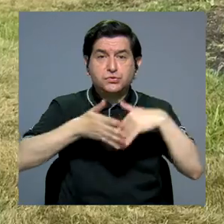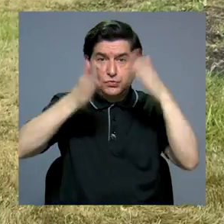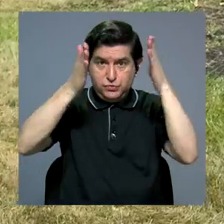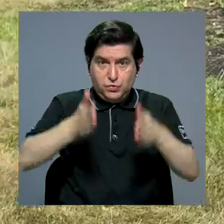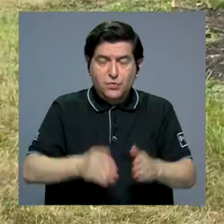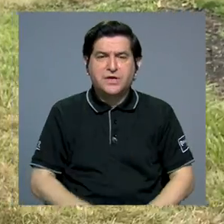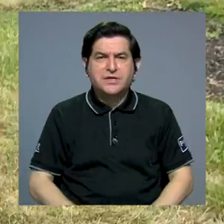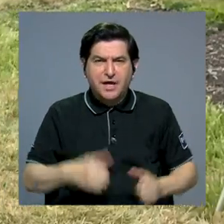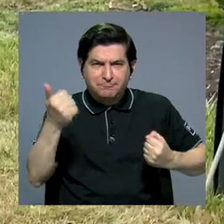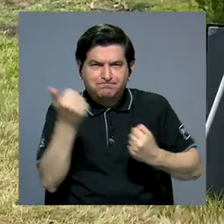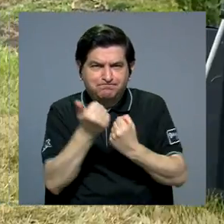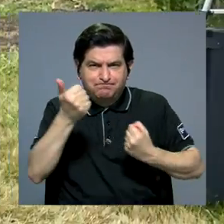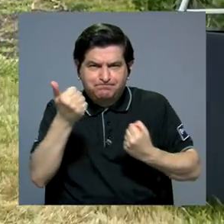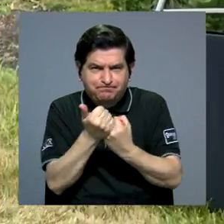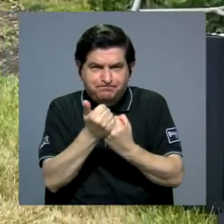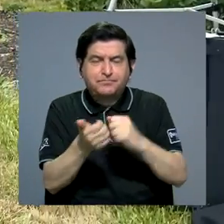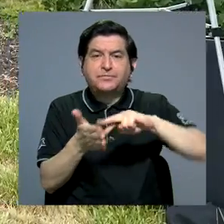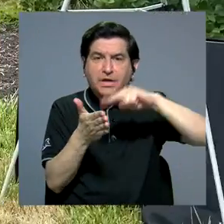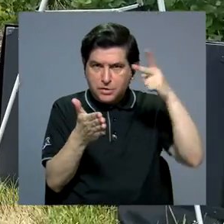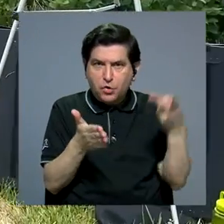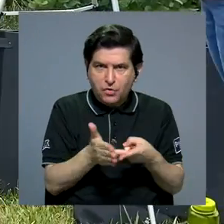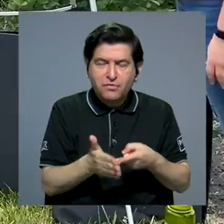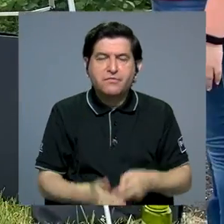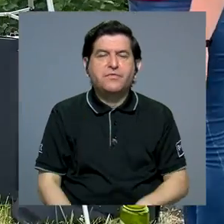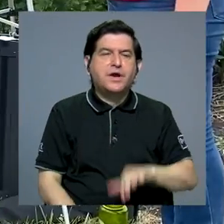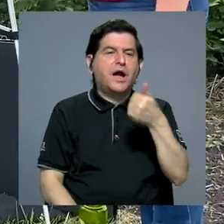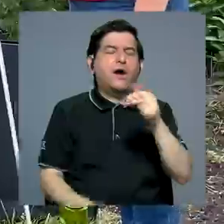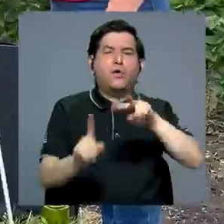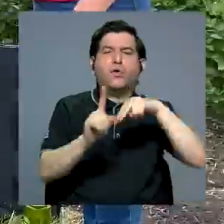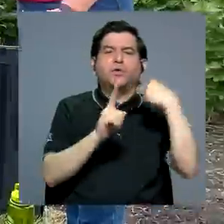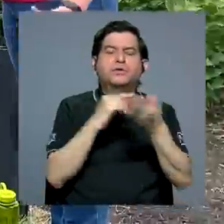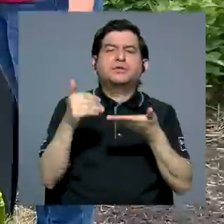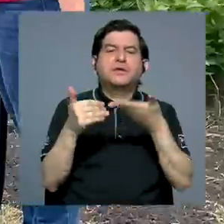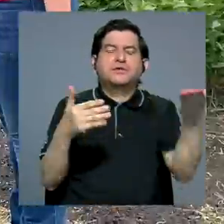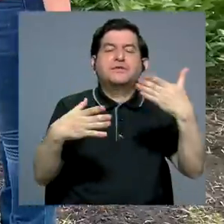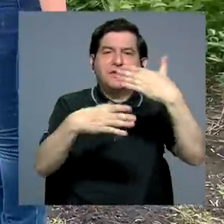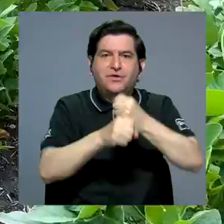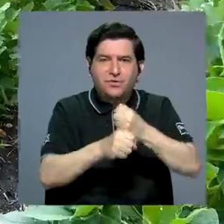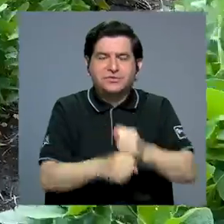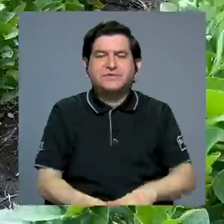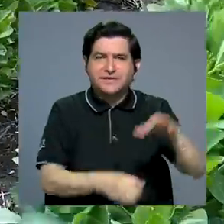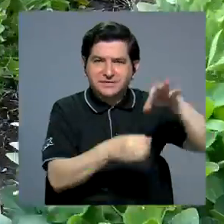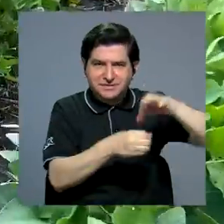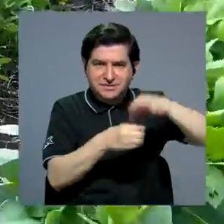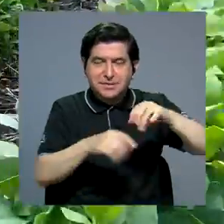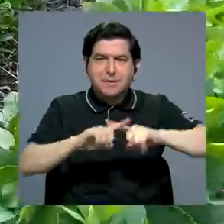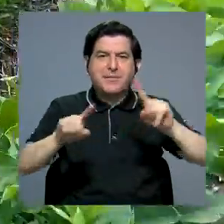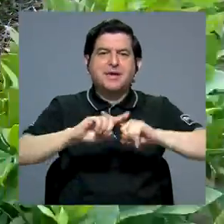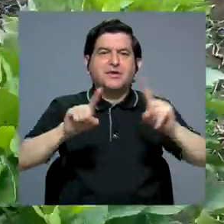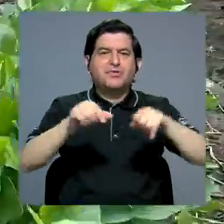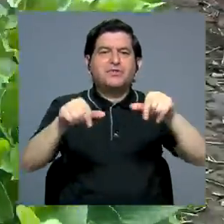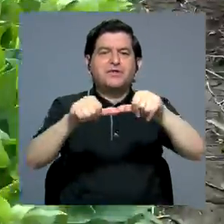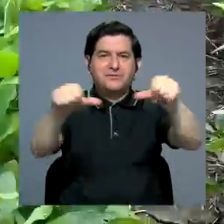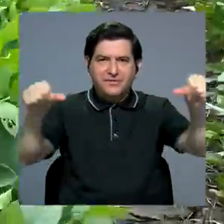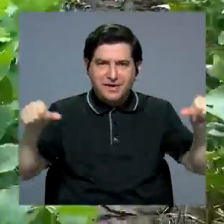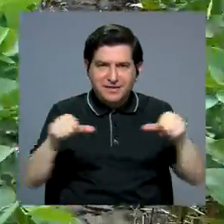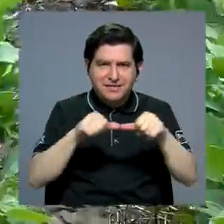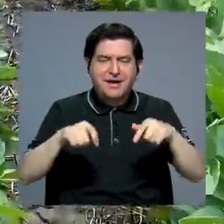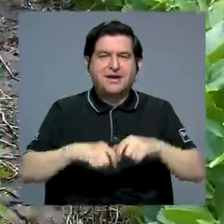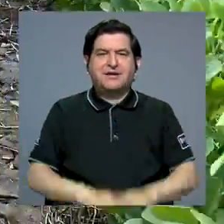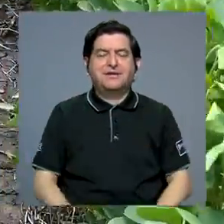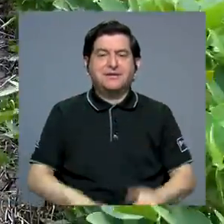su vida estudiantil un refuerzo, digamos, en lo que es otra visión de cosas que se hacen a nivel agrícola, pero en otras